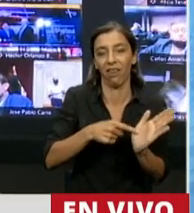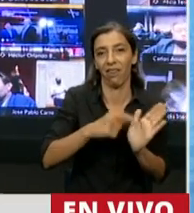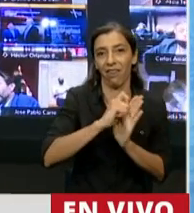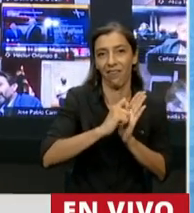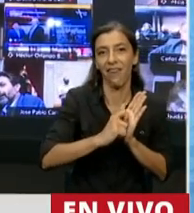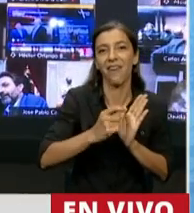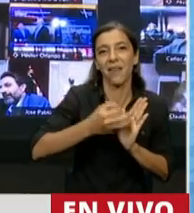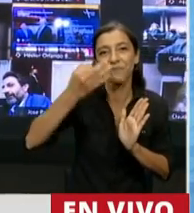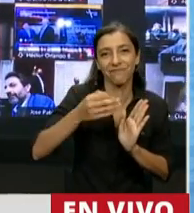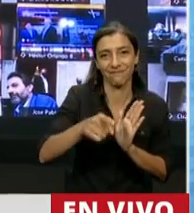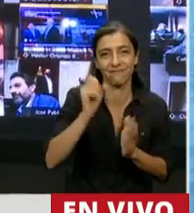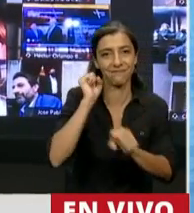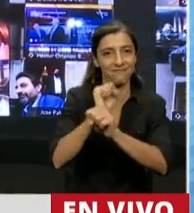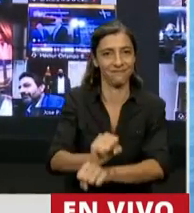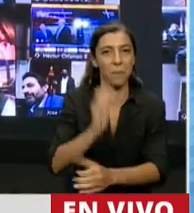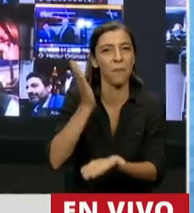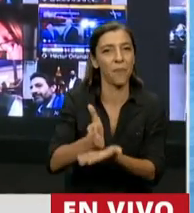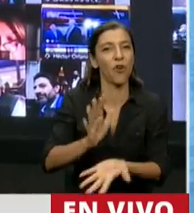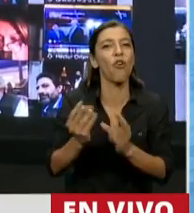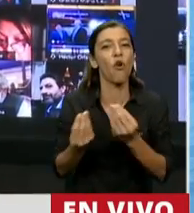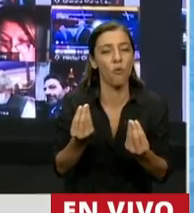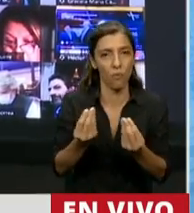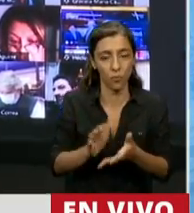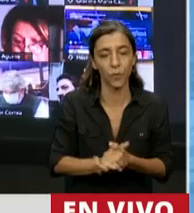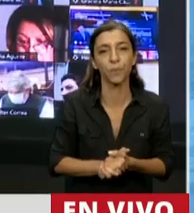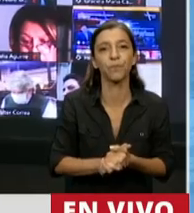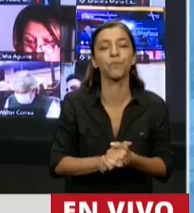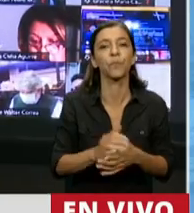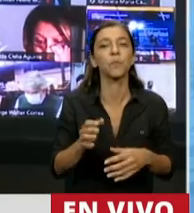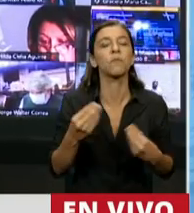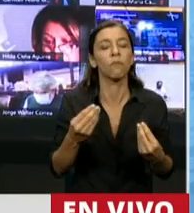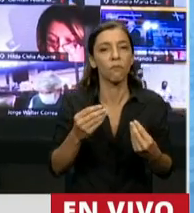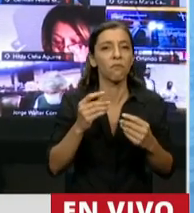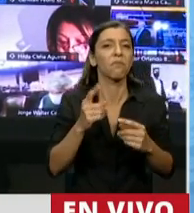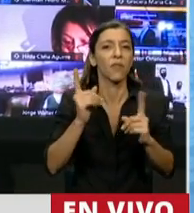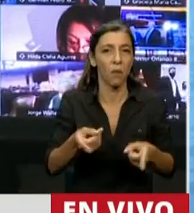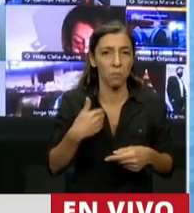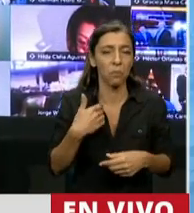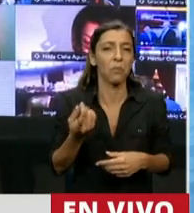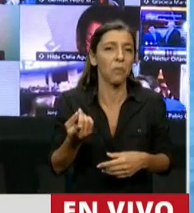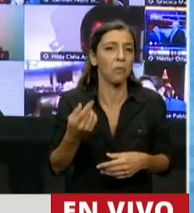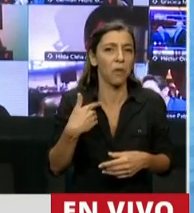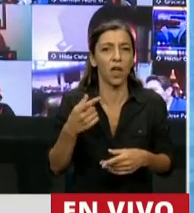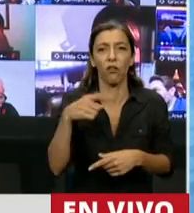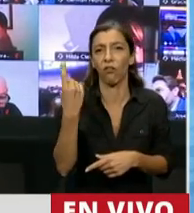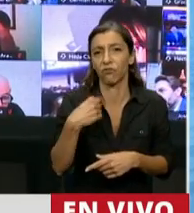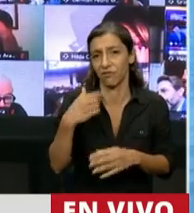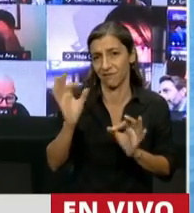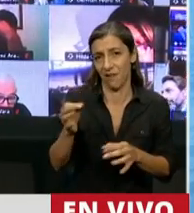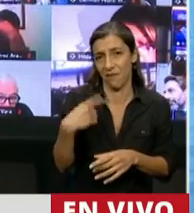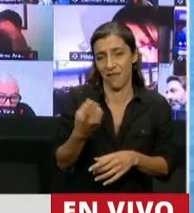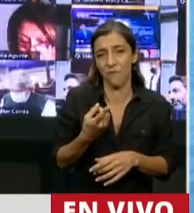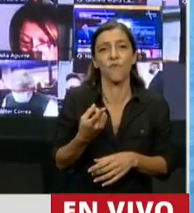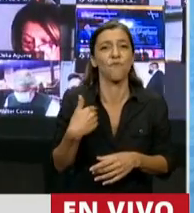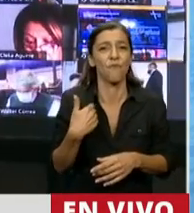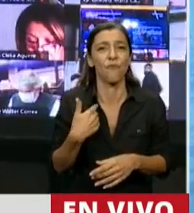Poder Ejecutivo Nacional simula interés, creando comisiones. Ya lo dijo algún político nuestro, si querés